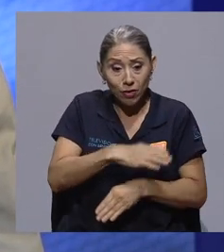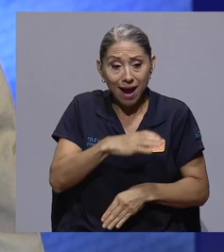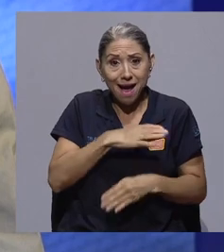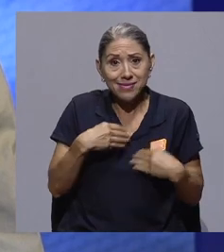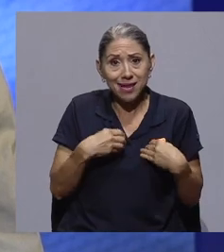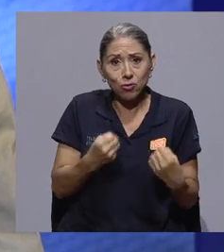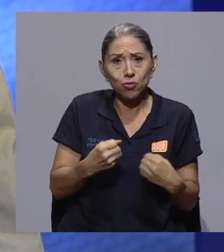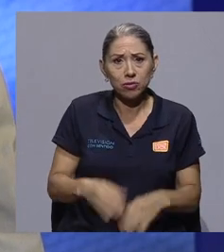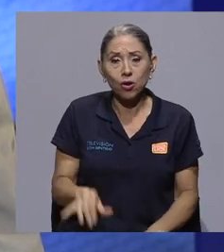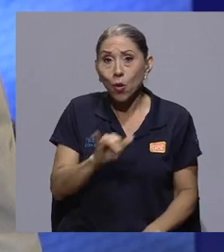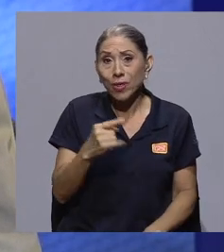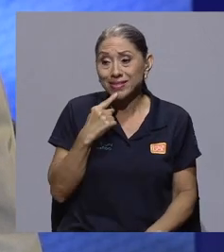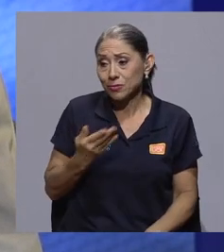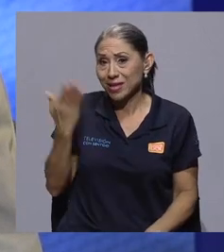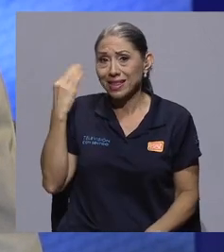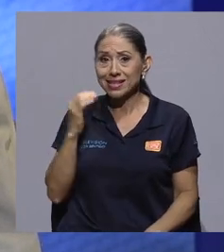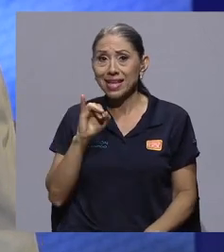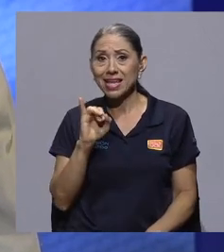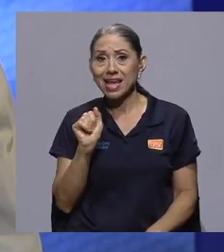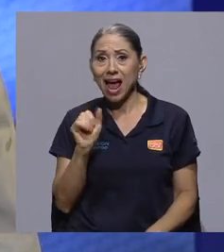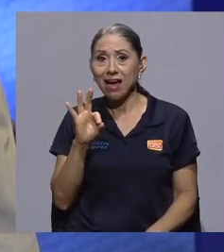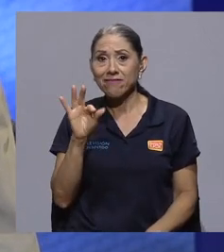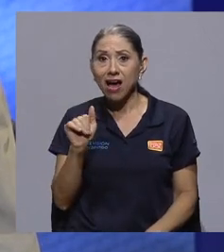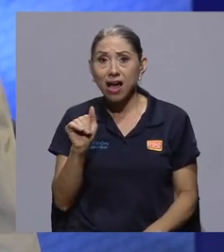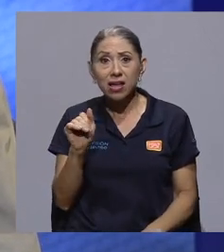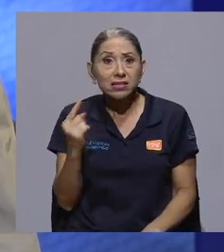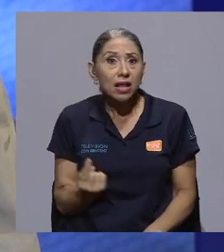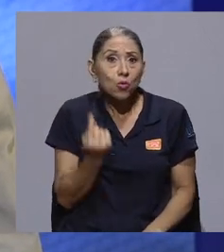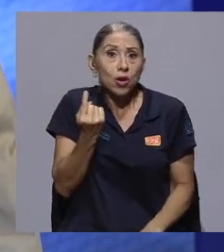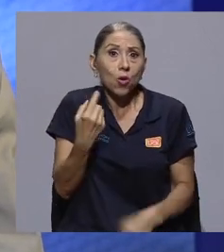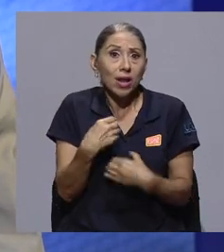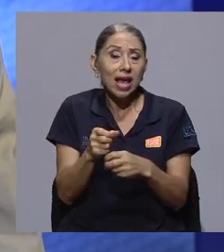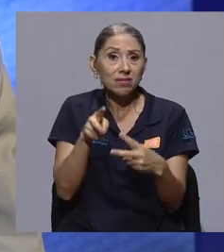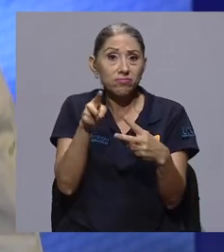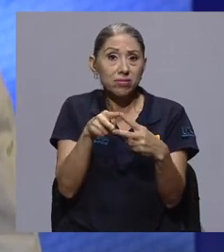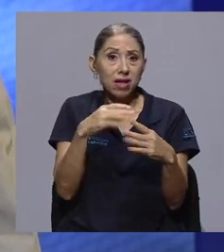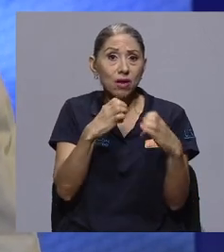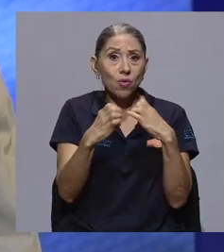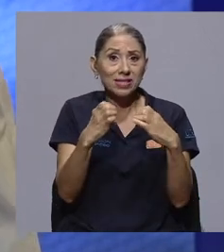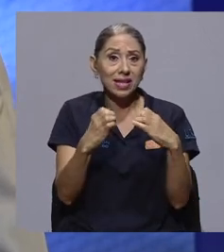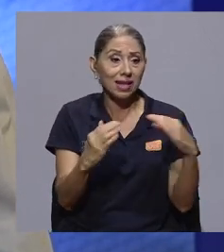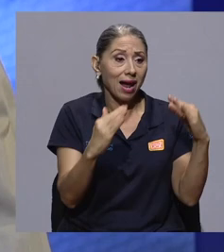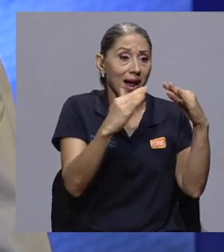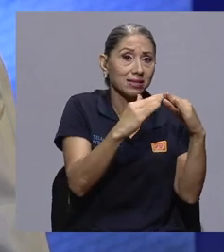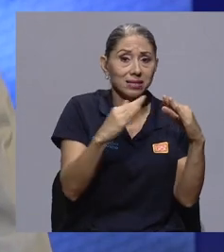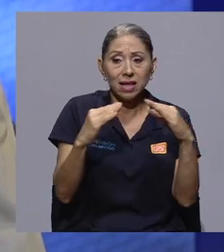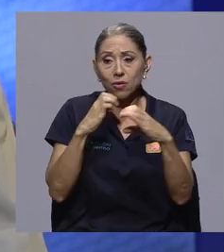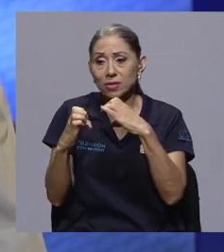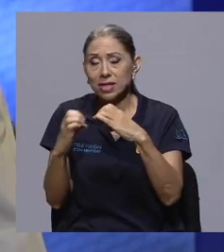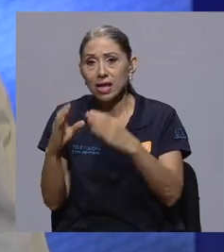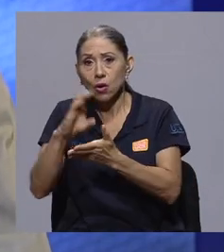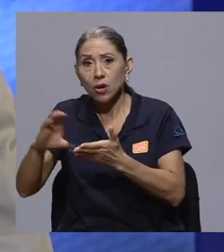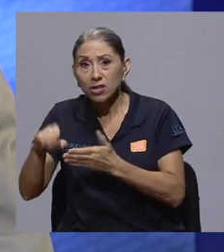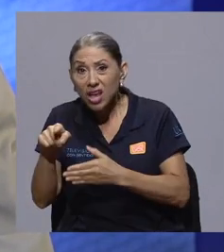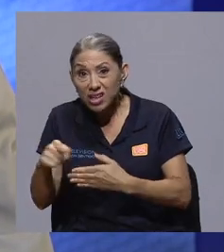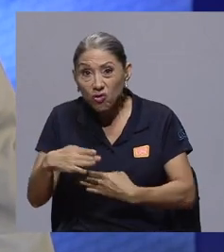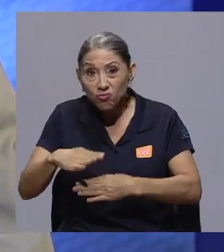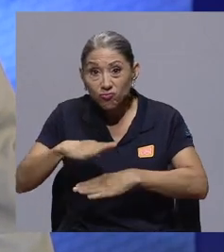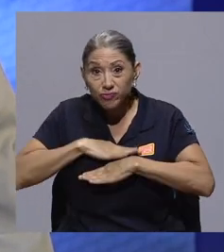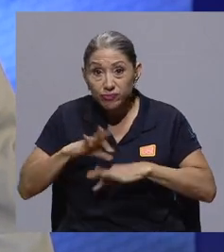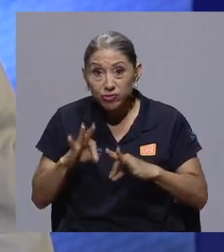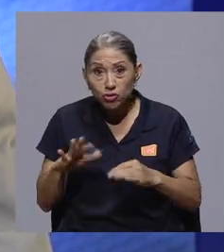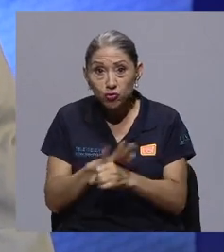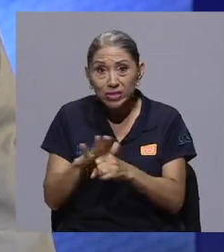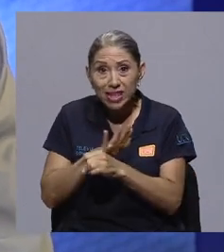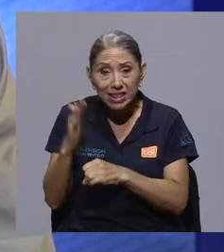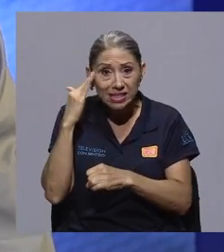decimos al principio, el IAF es el único que hace unas encuestas, y se hace un par de encuestas que va a casas o va a colegios. ¿Eso es suficiente para saber el estado de la salud de